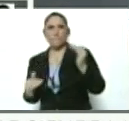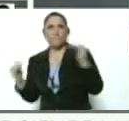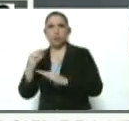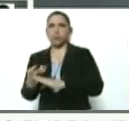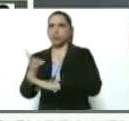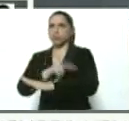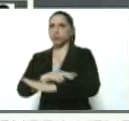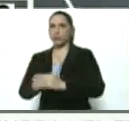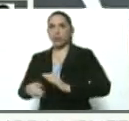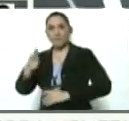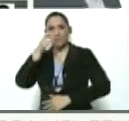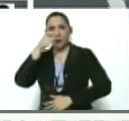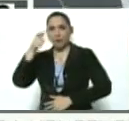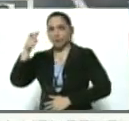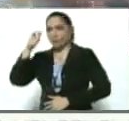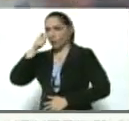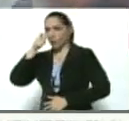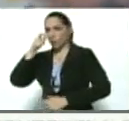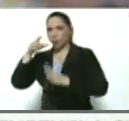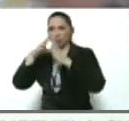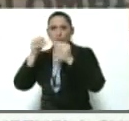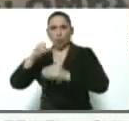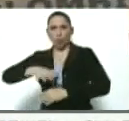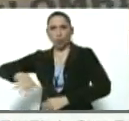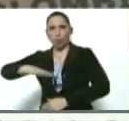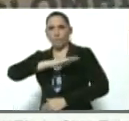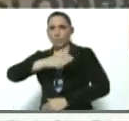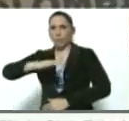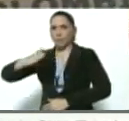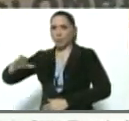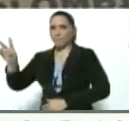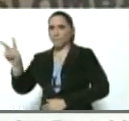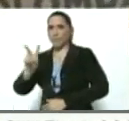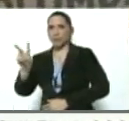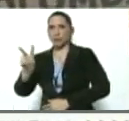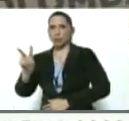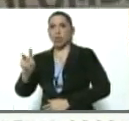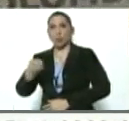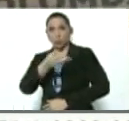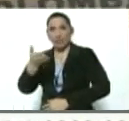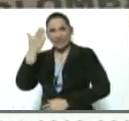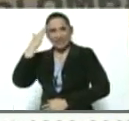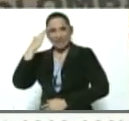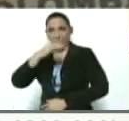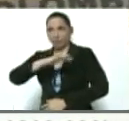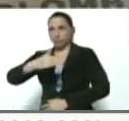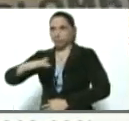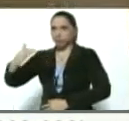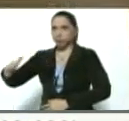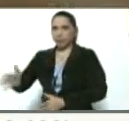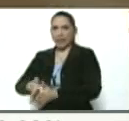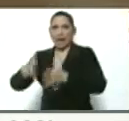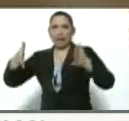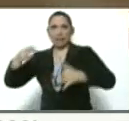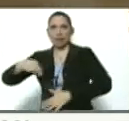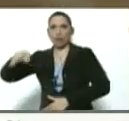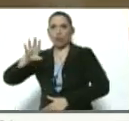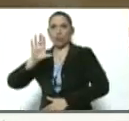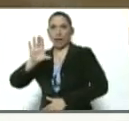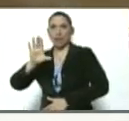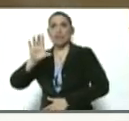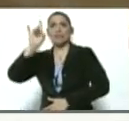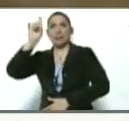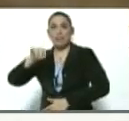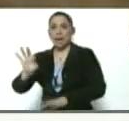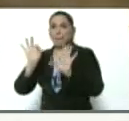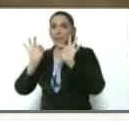vigilancia a todo lo largo de la costa de Venezuela, que usted sabe que es una costa bien amplia en el norte del país, y especialmente aquellos